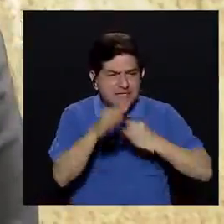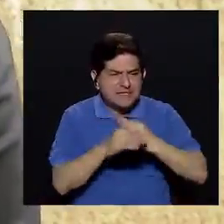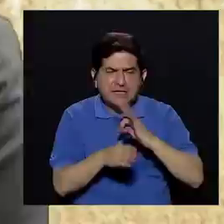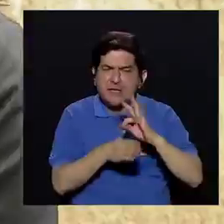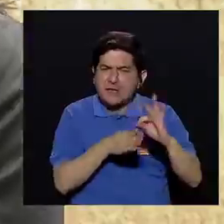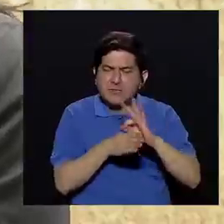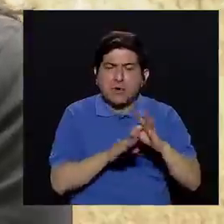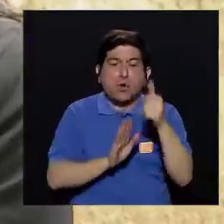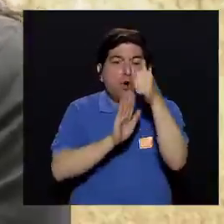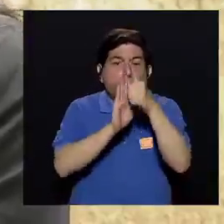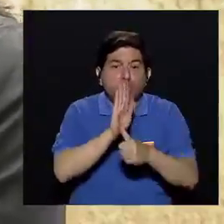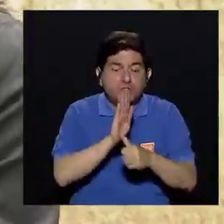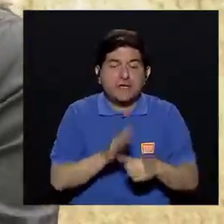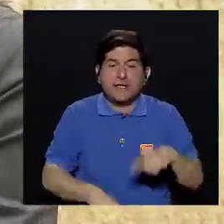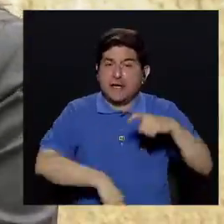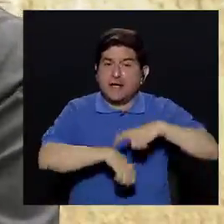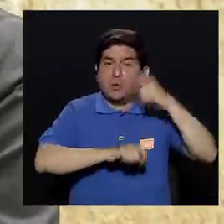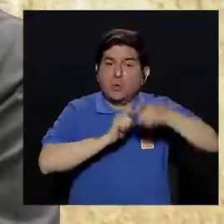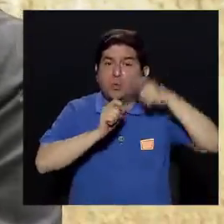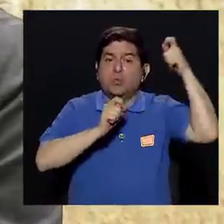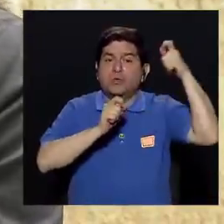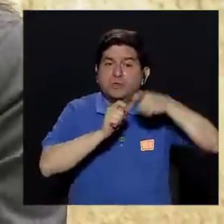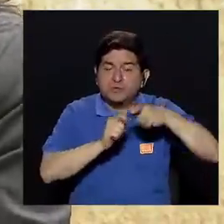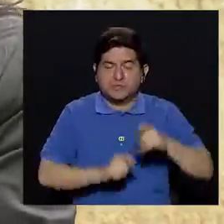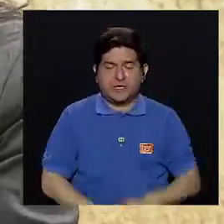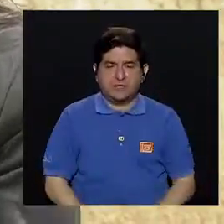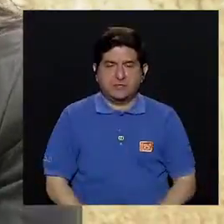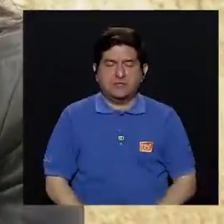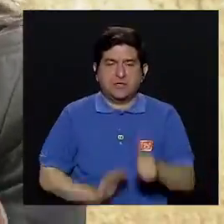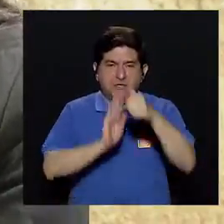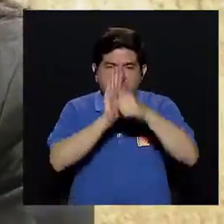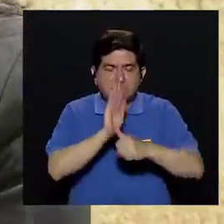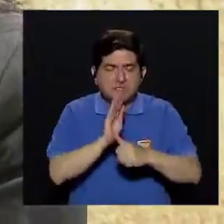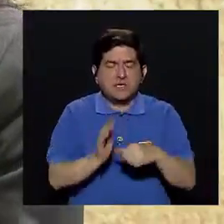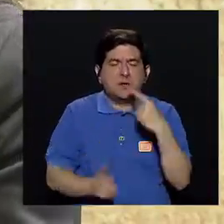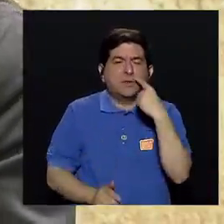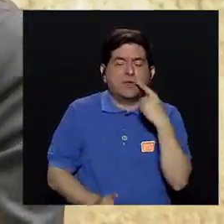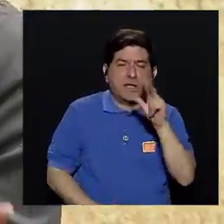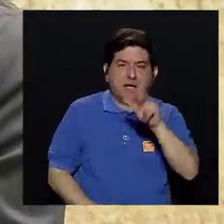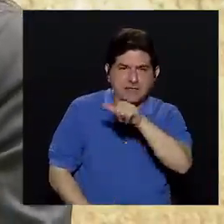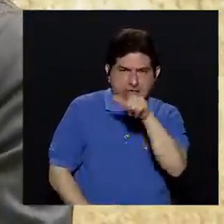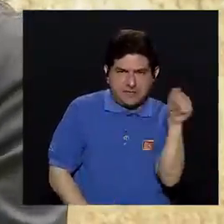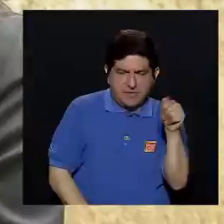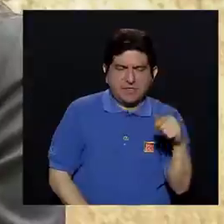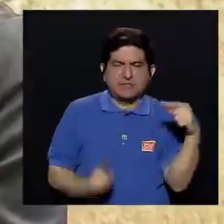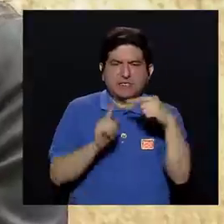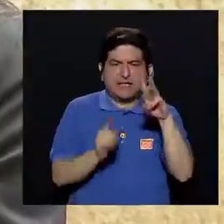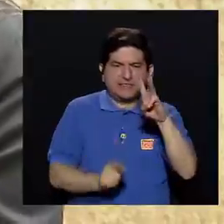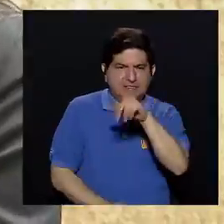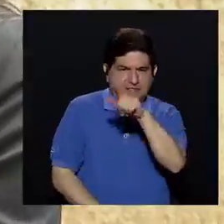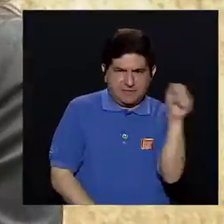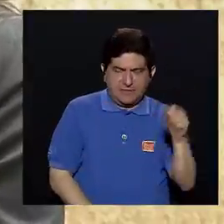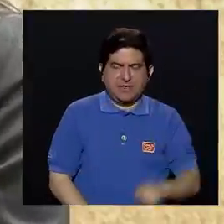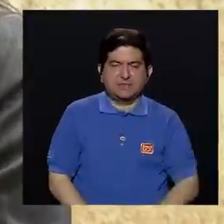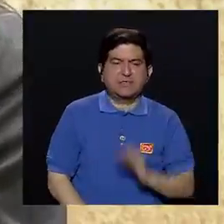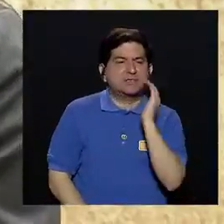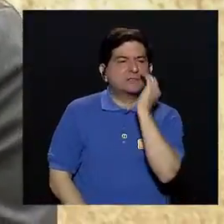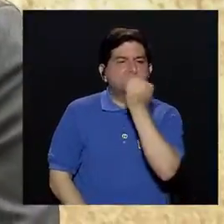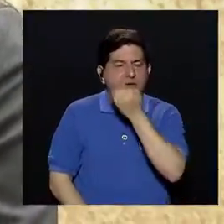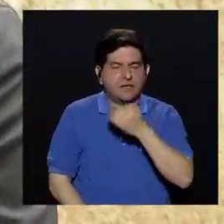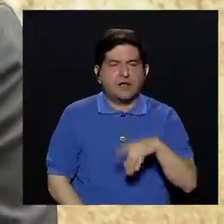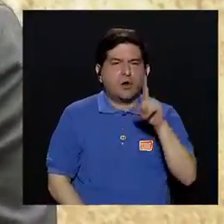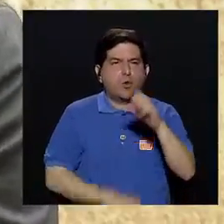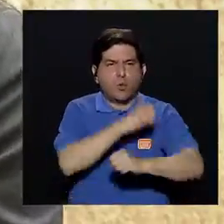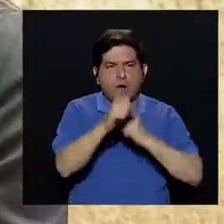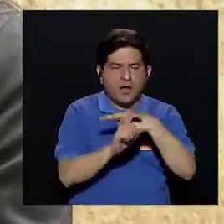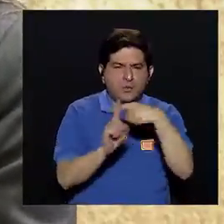tratamientos o cirugías en edades específicas, por ejemplo, la cirugía del labio a los tres meses, entre tres y seis meses, la cirugía del paladar año